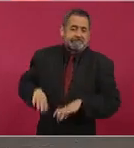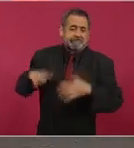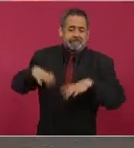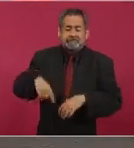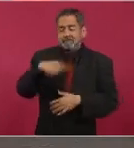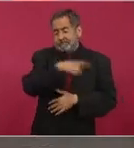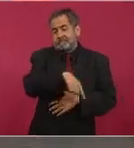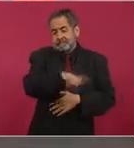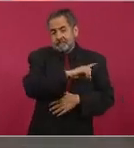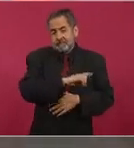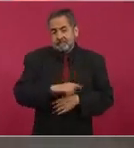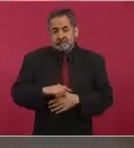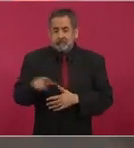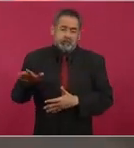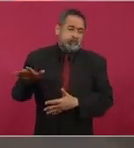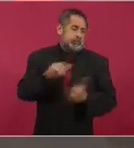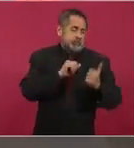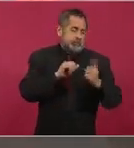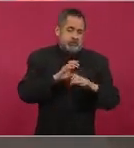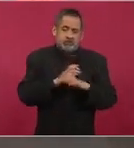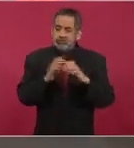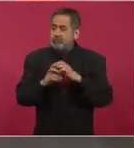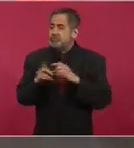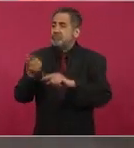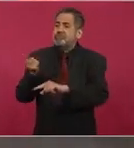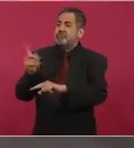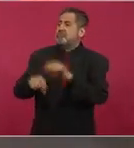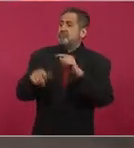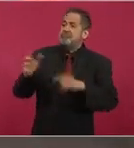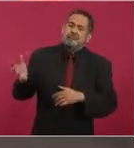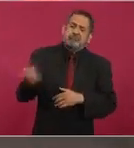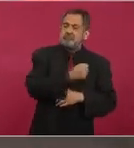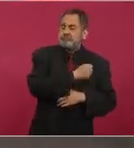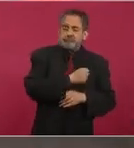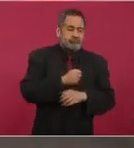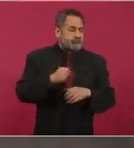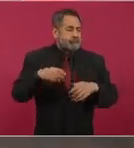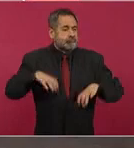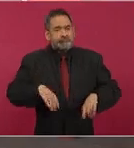que se quedaron con bienes del pueblo, con bienes de la nación.